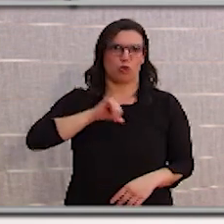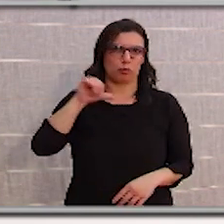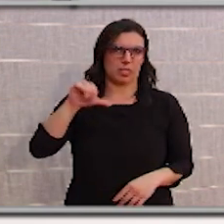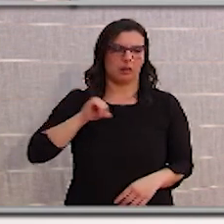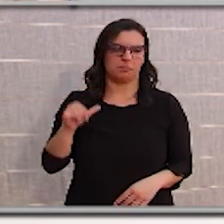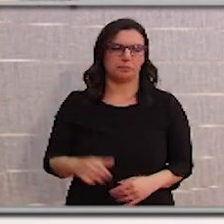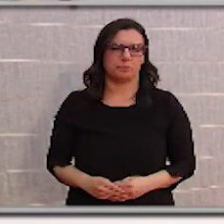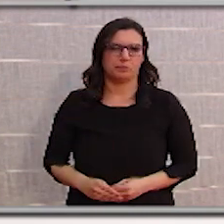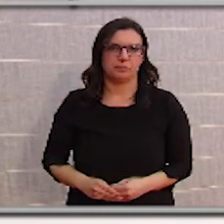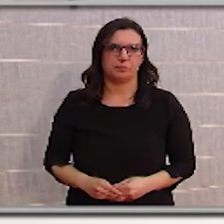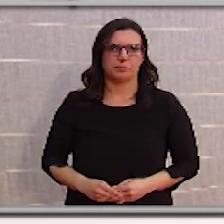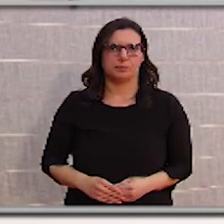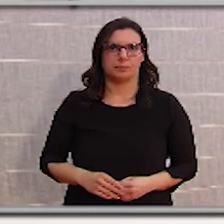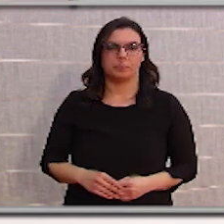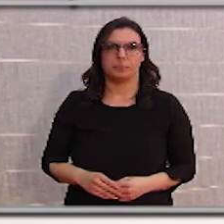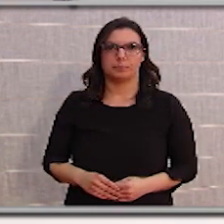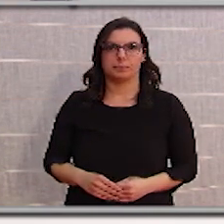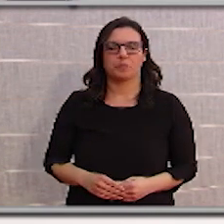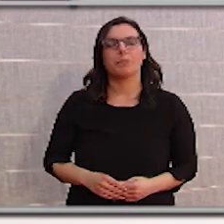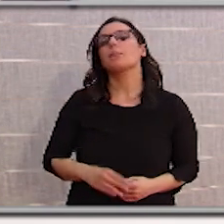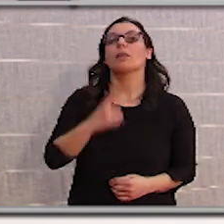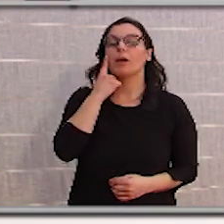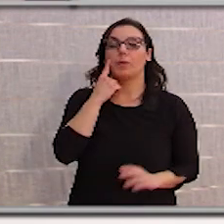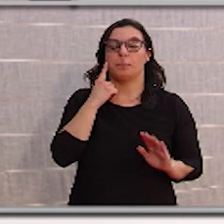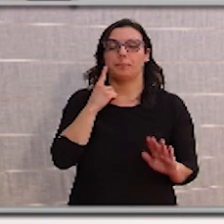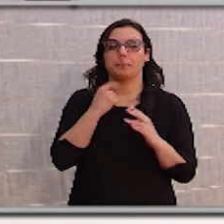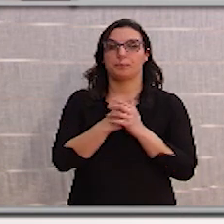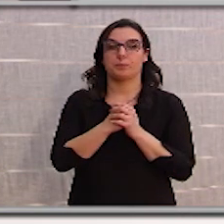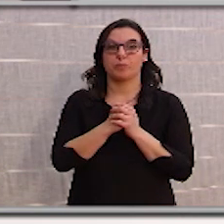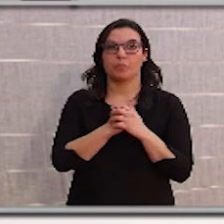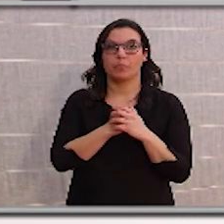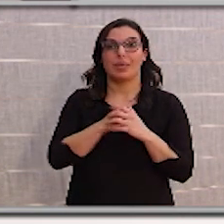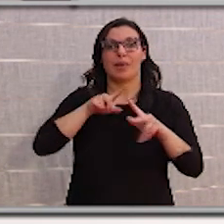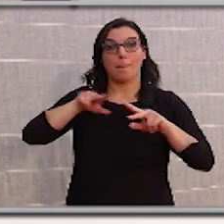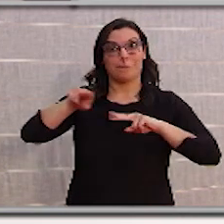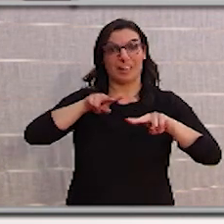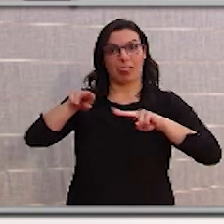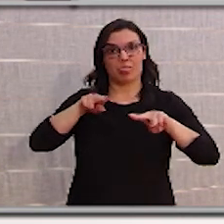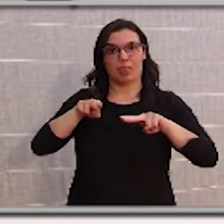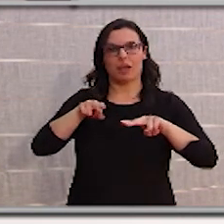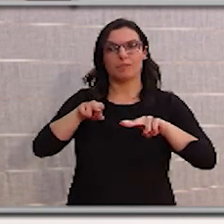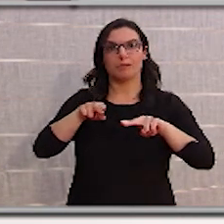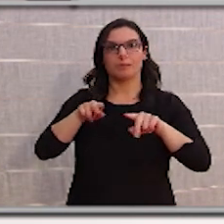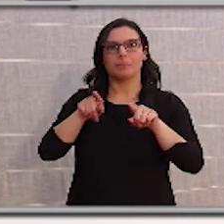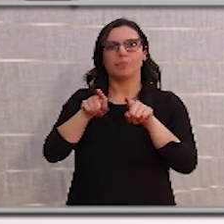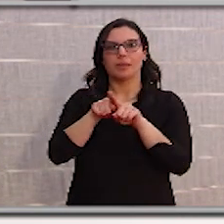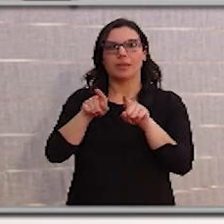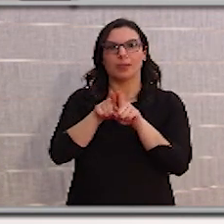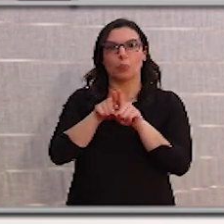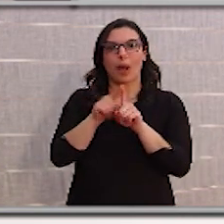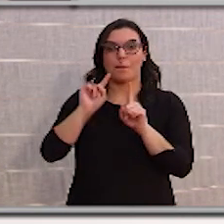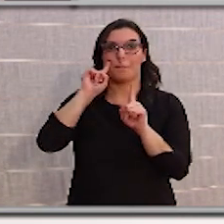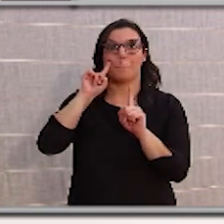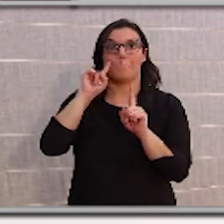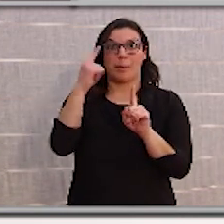consejera. Vamos a ver. Los casos que se han producido en Miranda no son secundarios a esa persona a